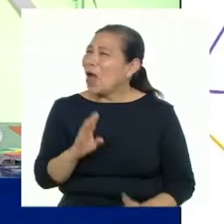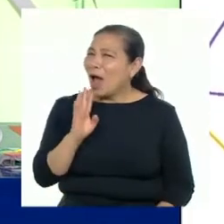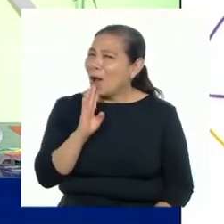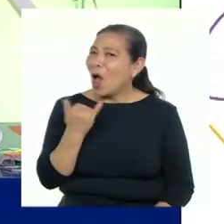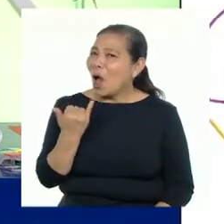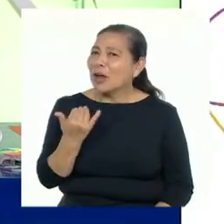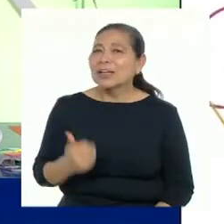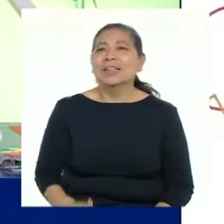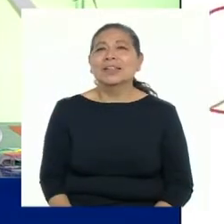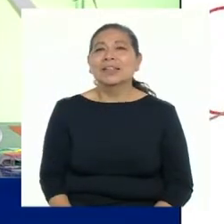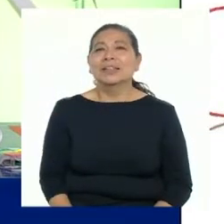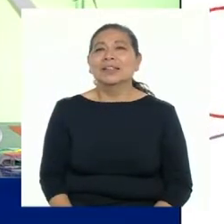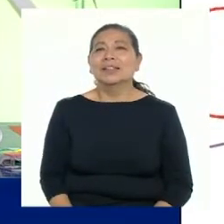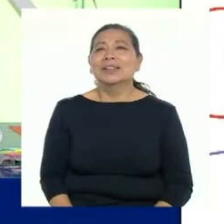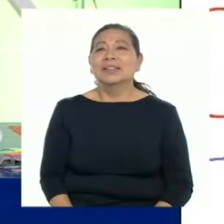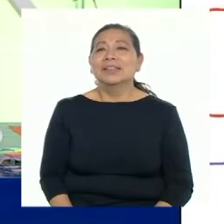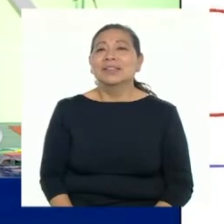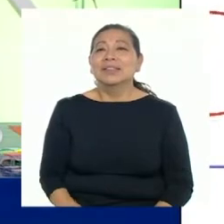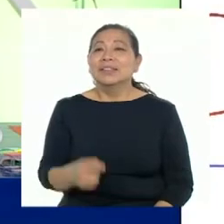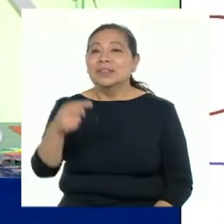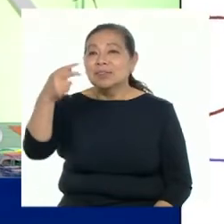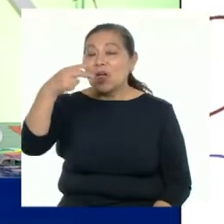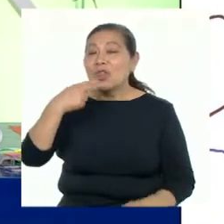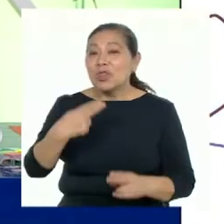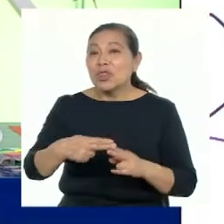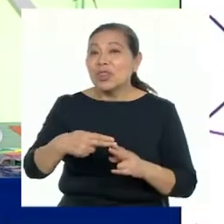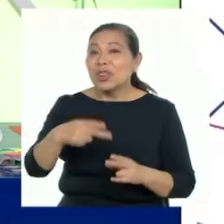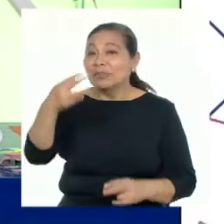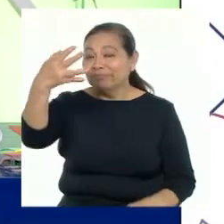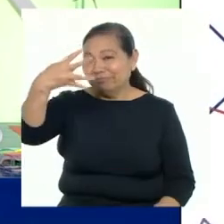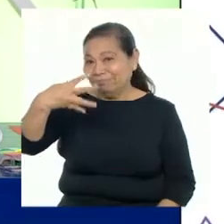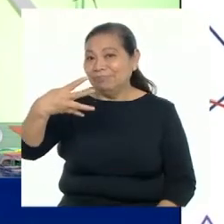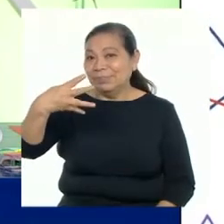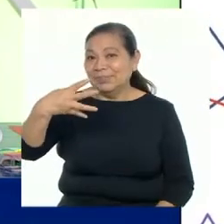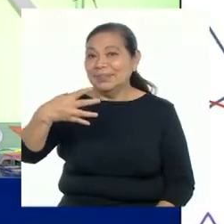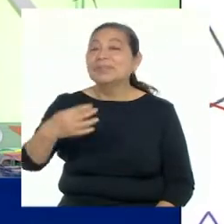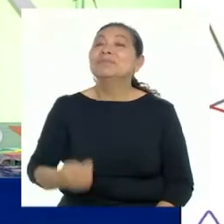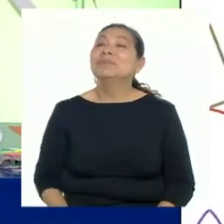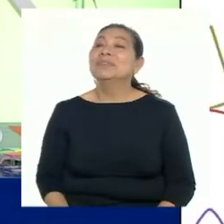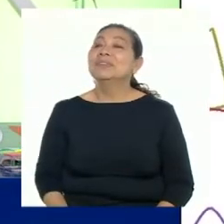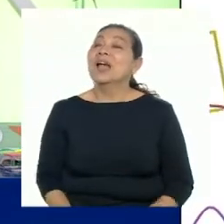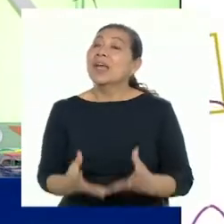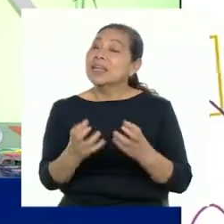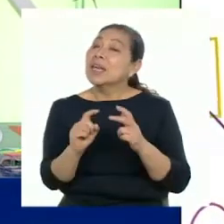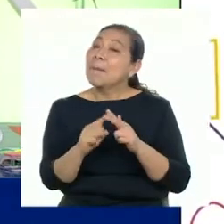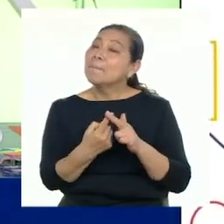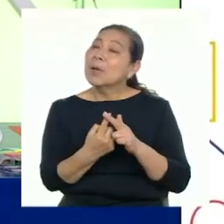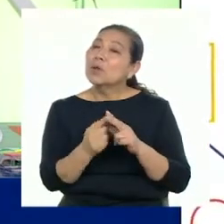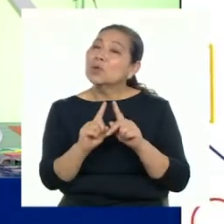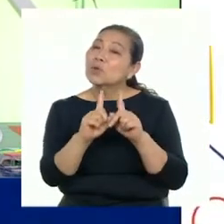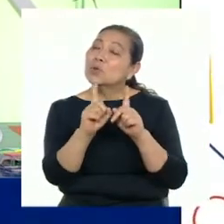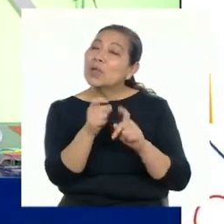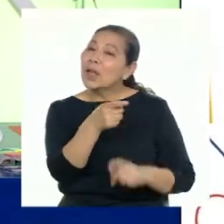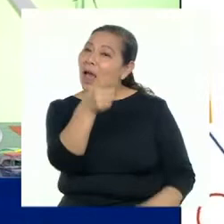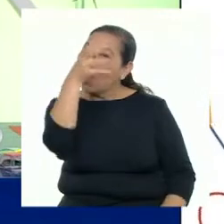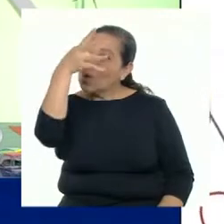Hoy me acompañan Francisco de Loreto, Jocelyn de Pasco, Leonardo y Génesis de Lima. Quisiera empezar preguntándoles...